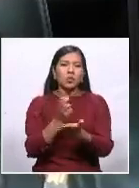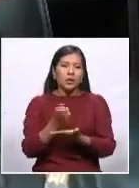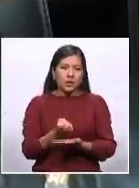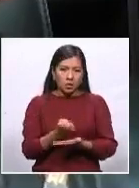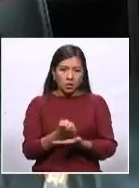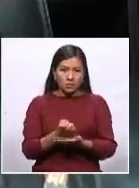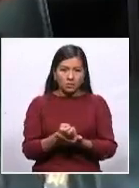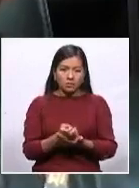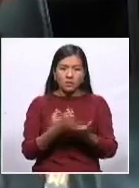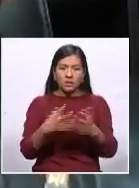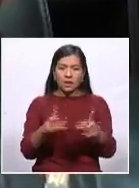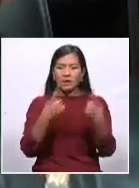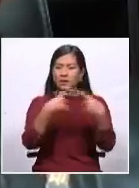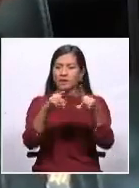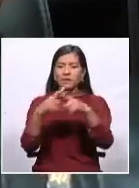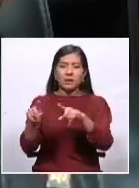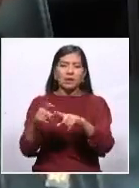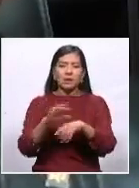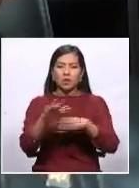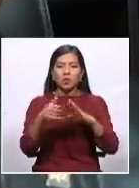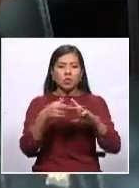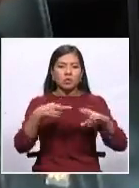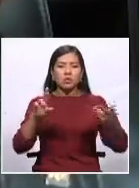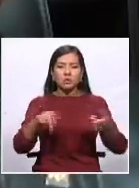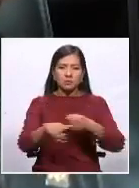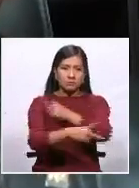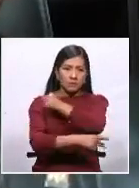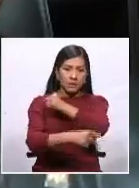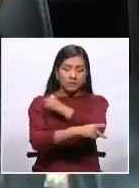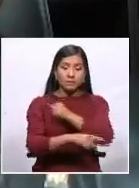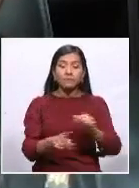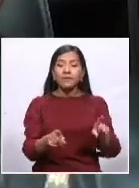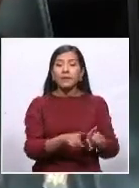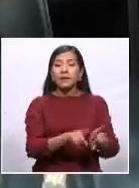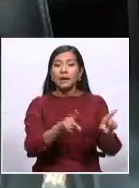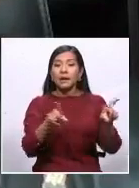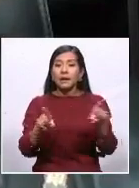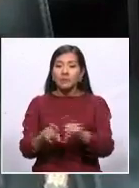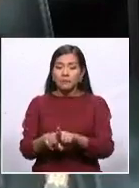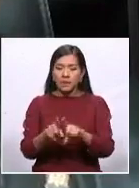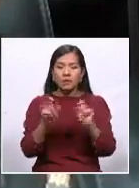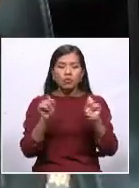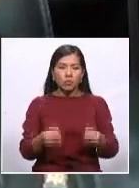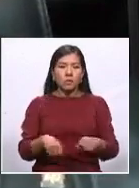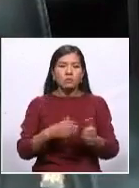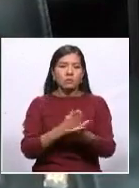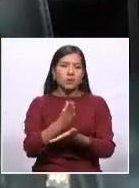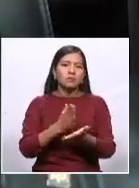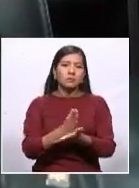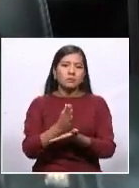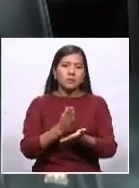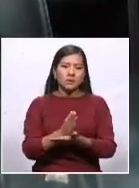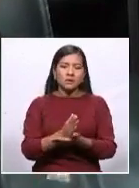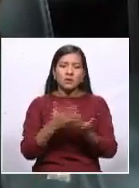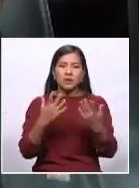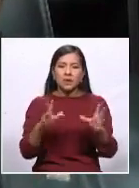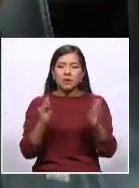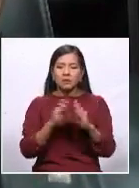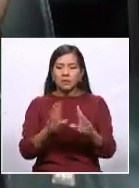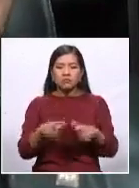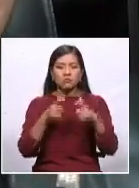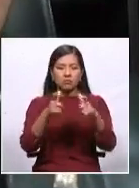a las diferentes regiones del país y también va a permitir porque le van a hacer llegar la